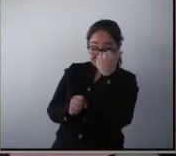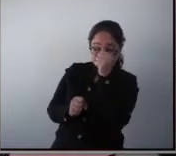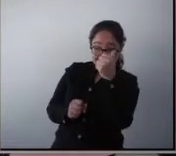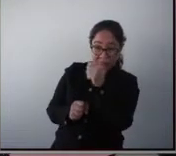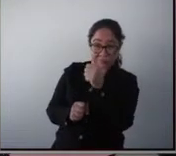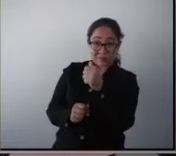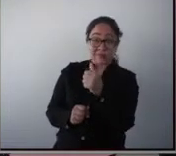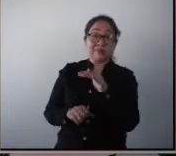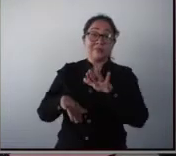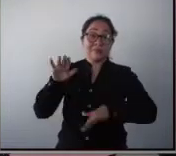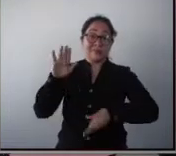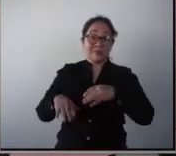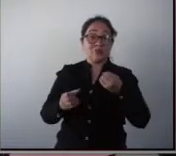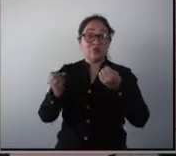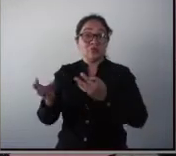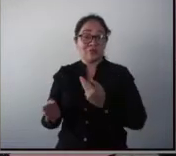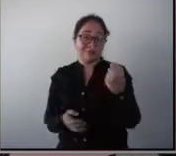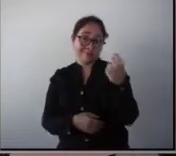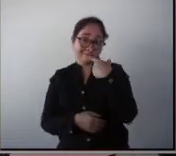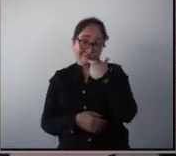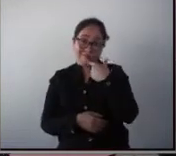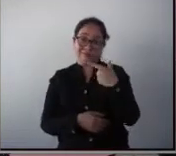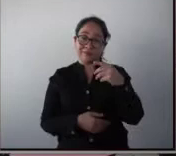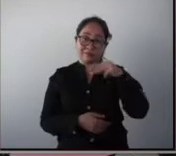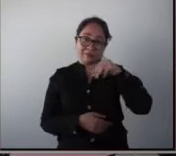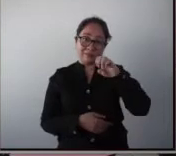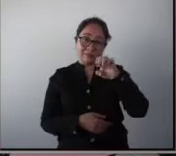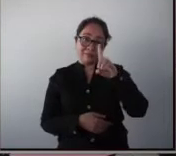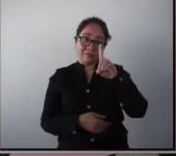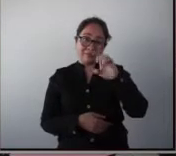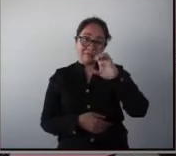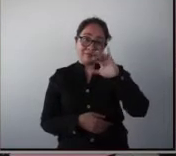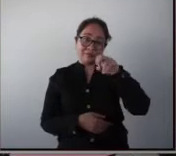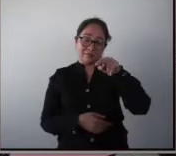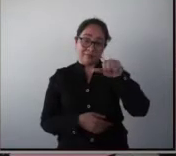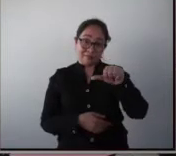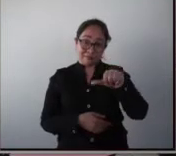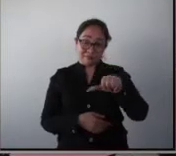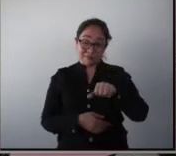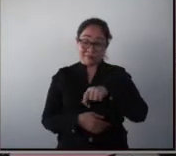generalmente se les da medicamento. y como el autismo es de por vida